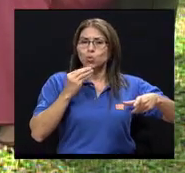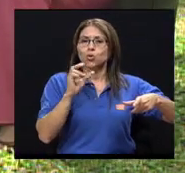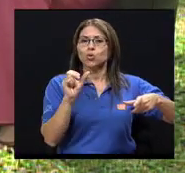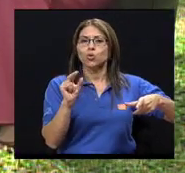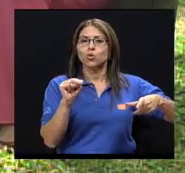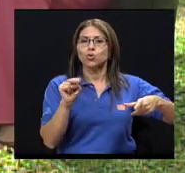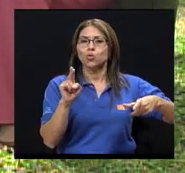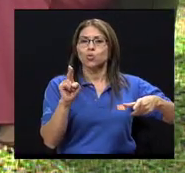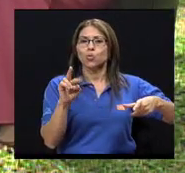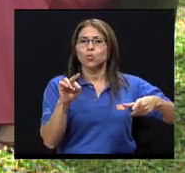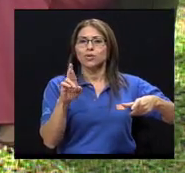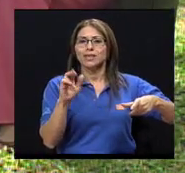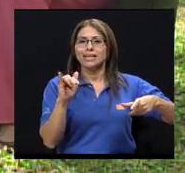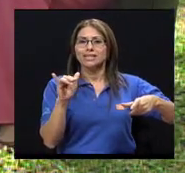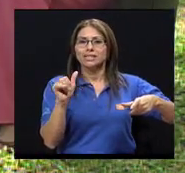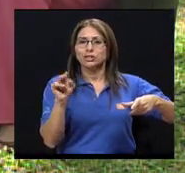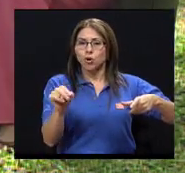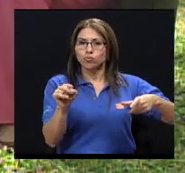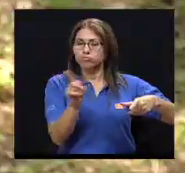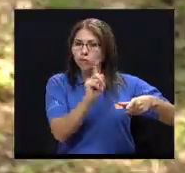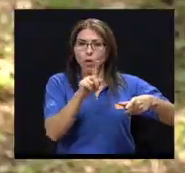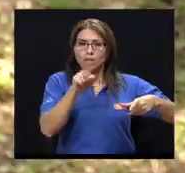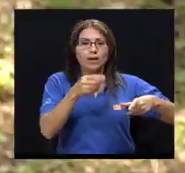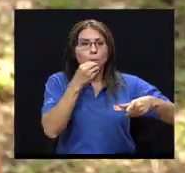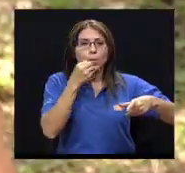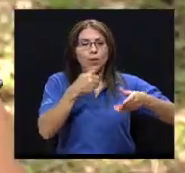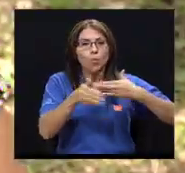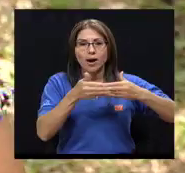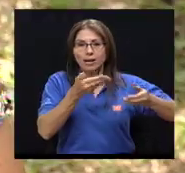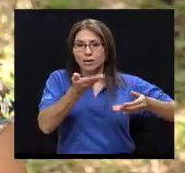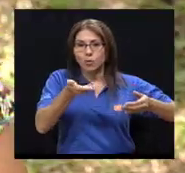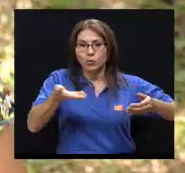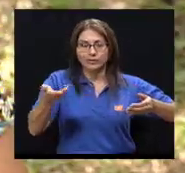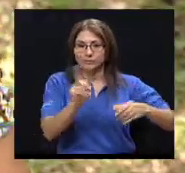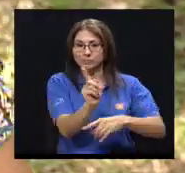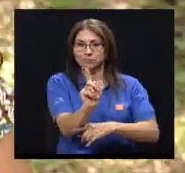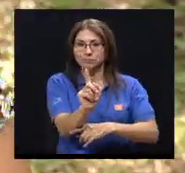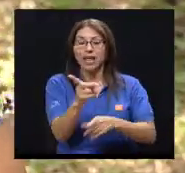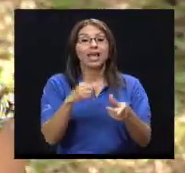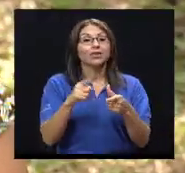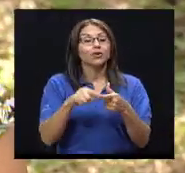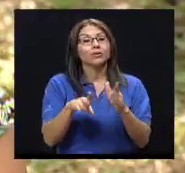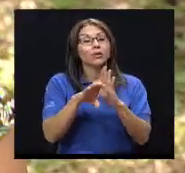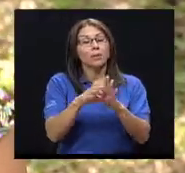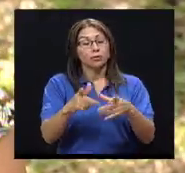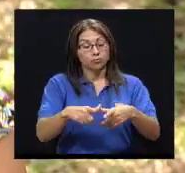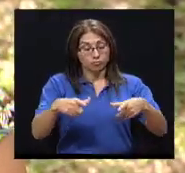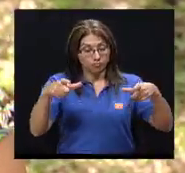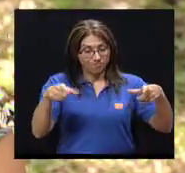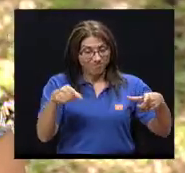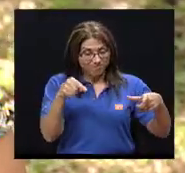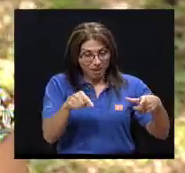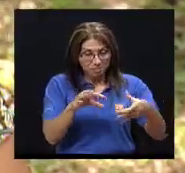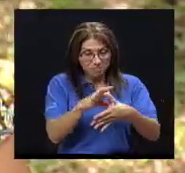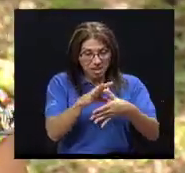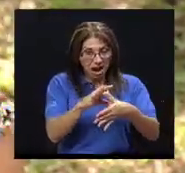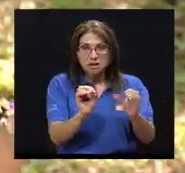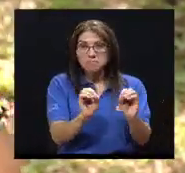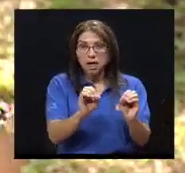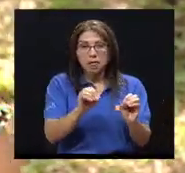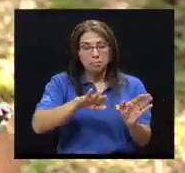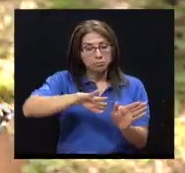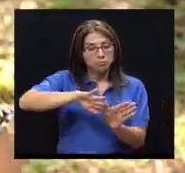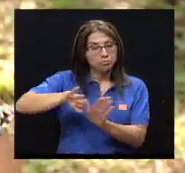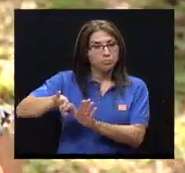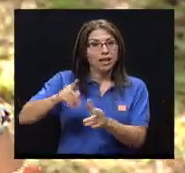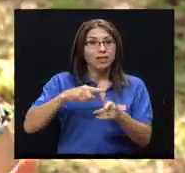el maltrato, por decirlo de alguna manera. Entonces, lo que buscamos es, como ya sacamos la carne del plato, le damos valor a